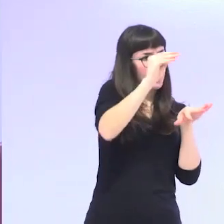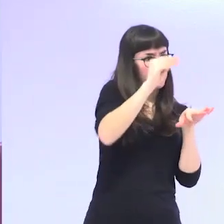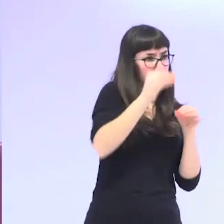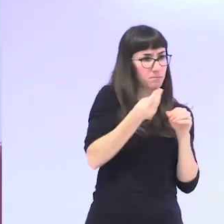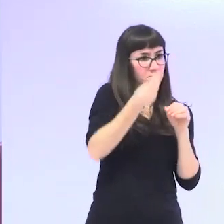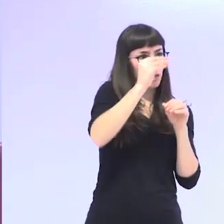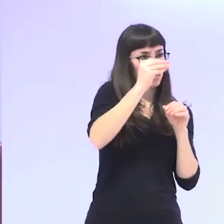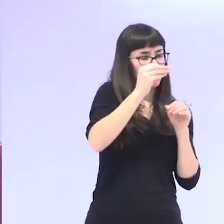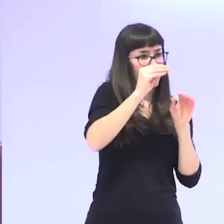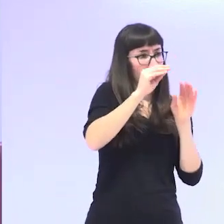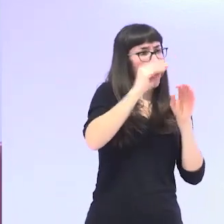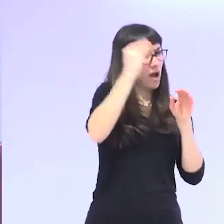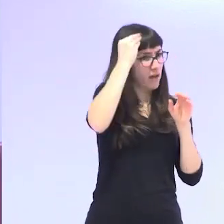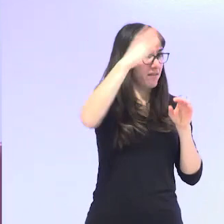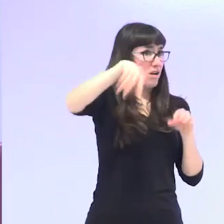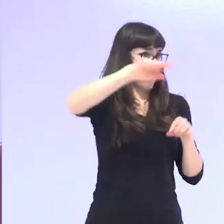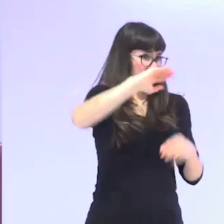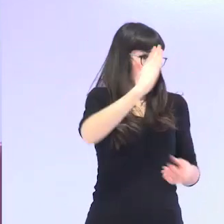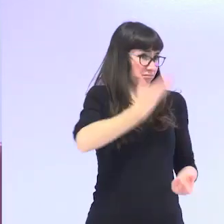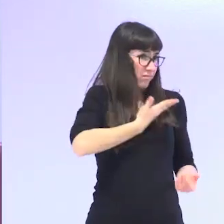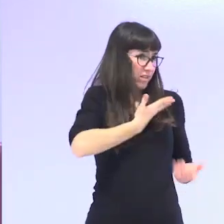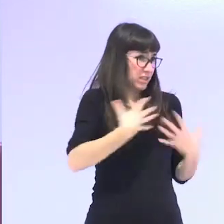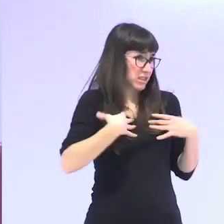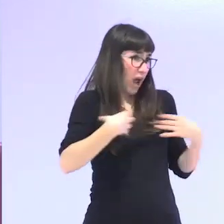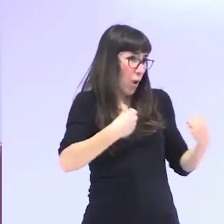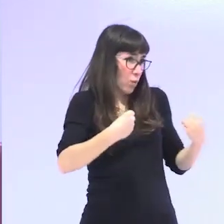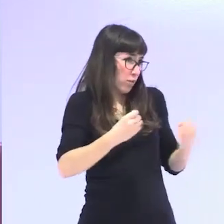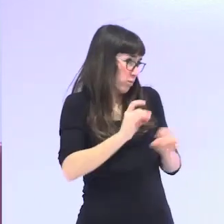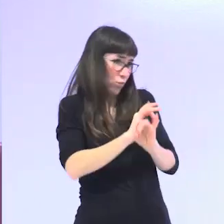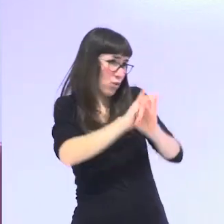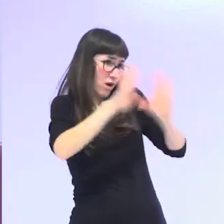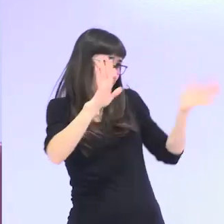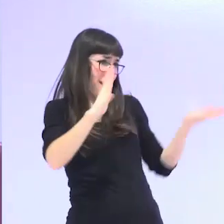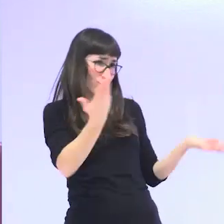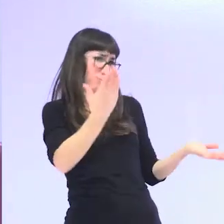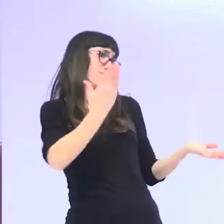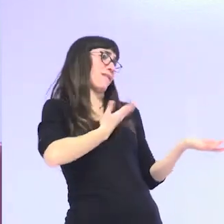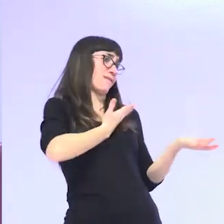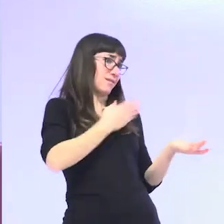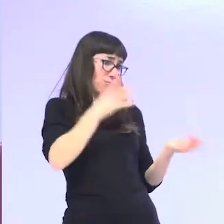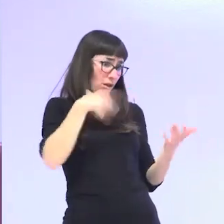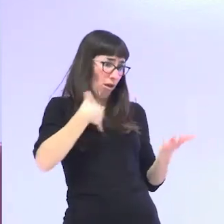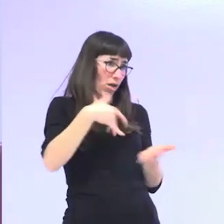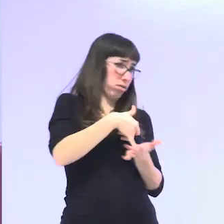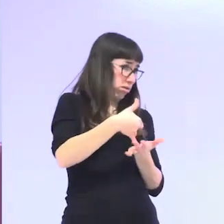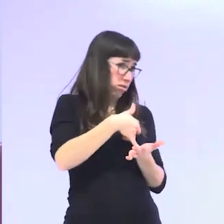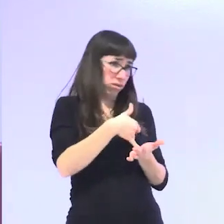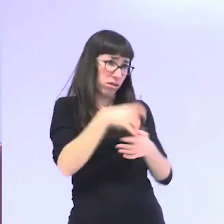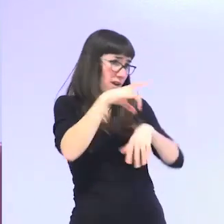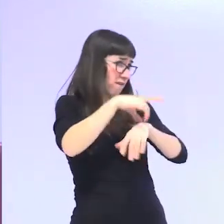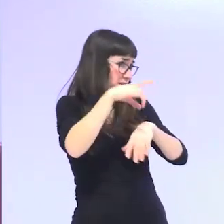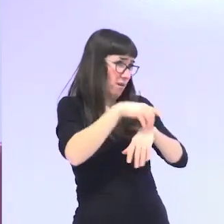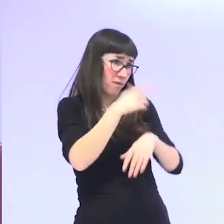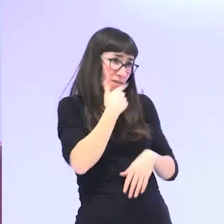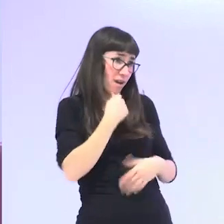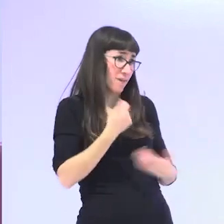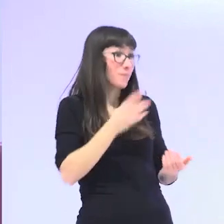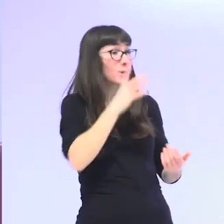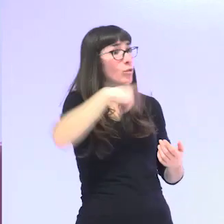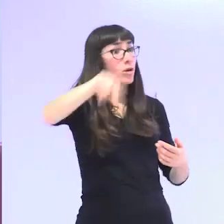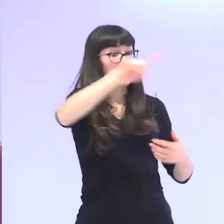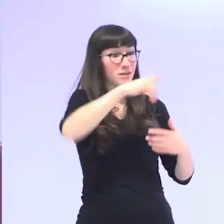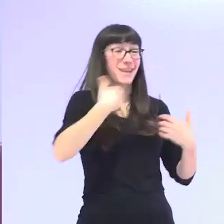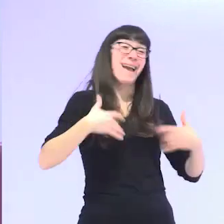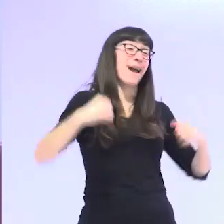consecuencias sobre nuestra salud claro que lo tiene claro que lo tiene por eso cuando llegamos a mayores llegamos mucho más